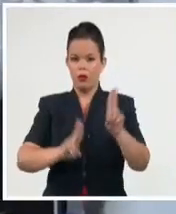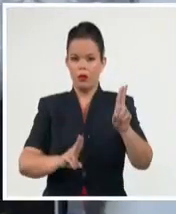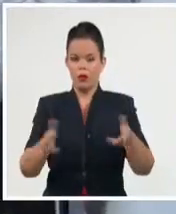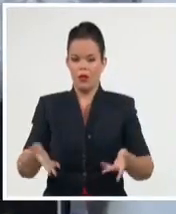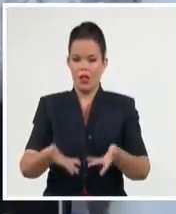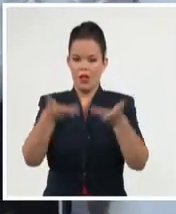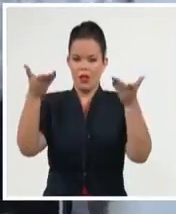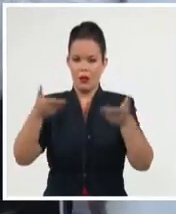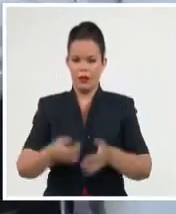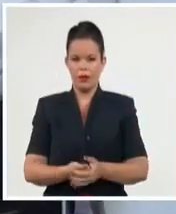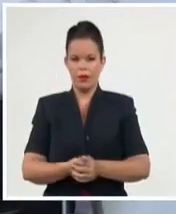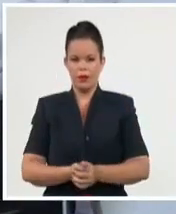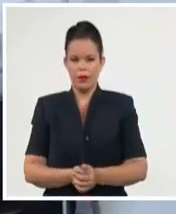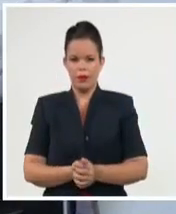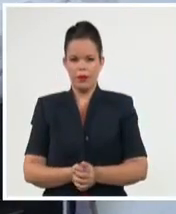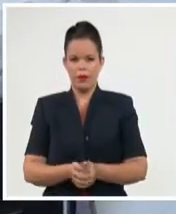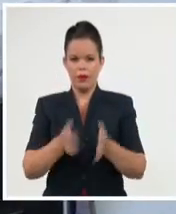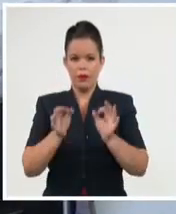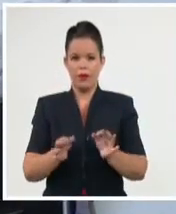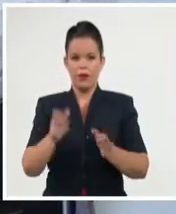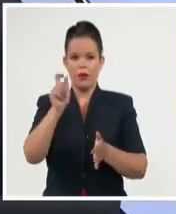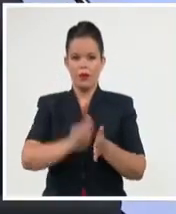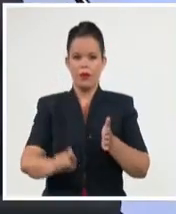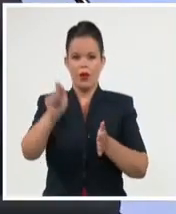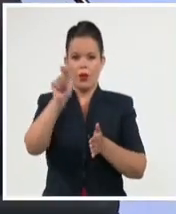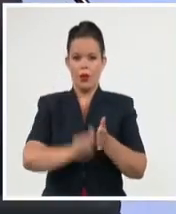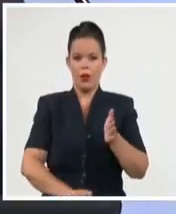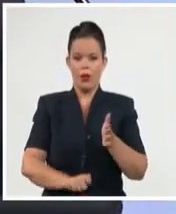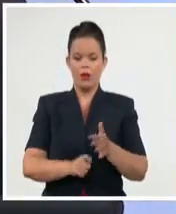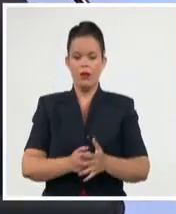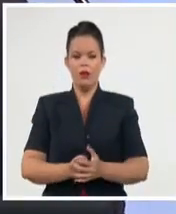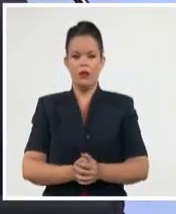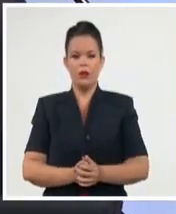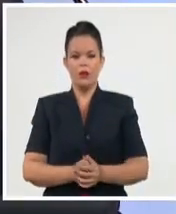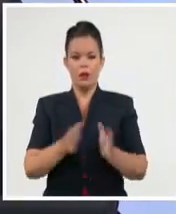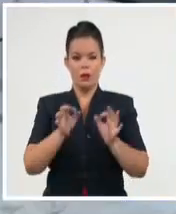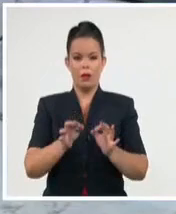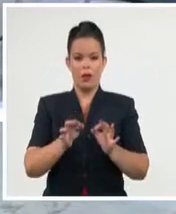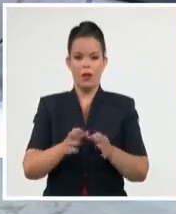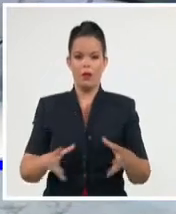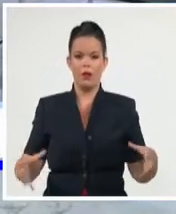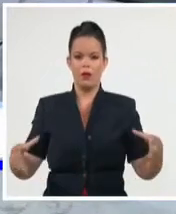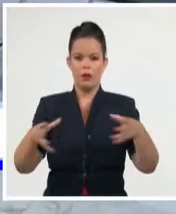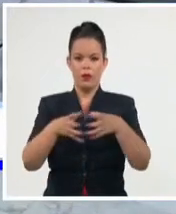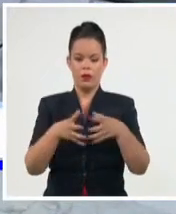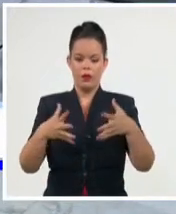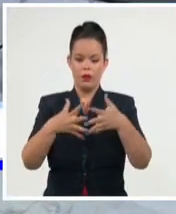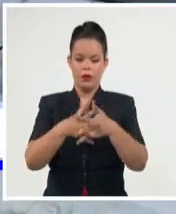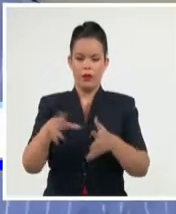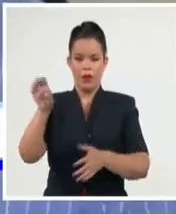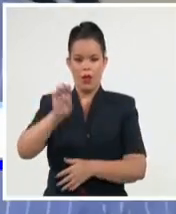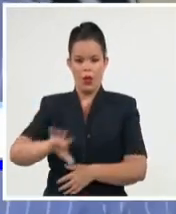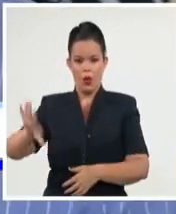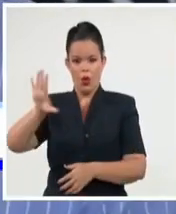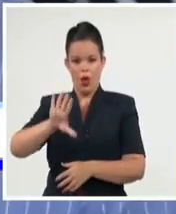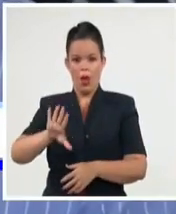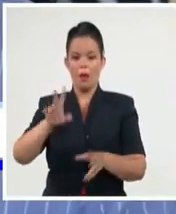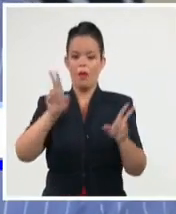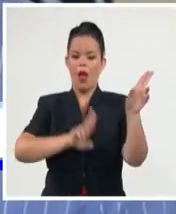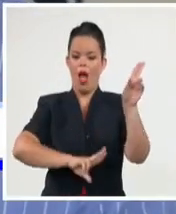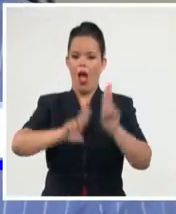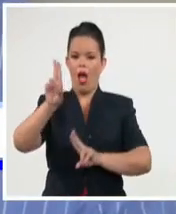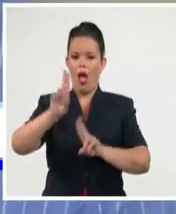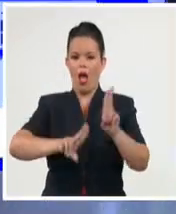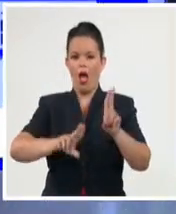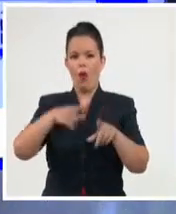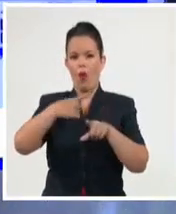A través del programa de cooperación regional Euroclima Plus, la Unión Europea y Francia financian un proyecto para la adquisición de equipamiento de vigilancia